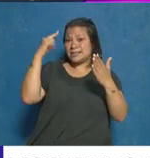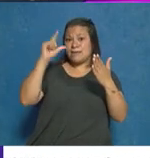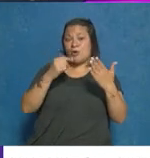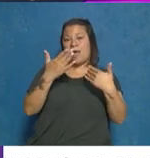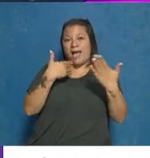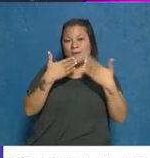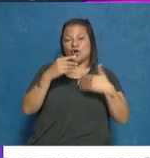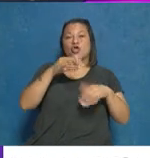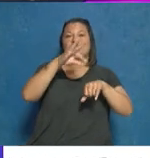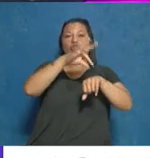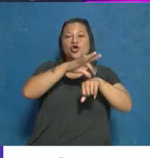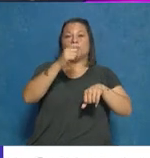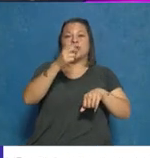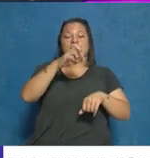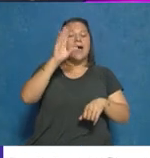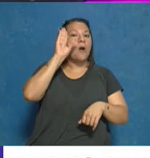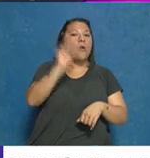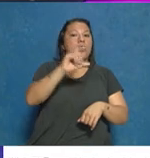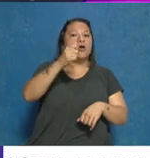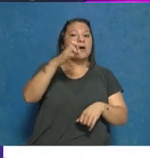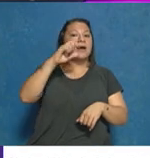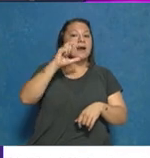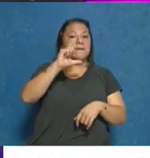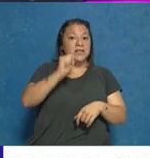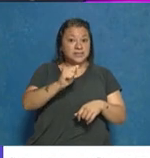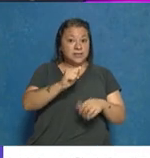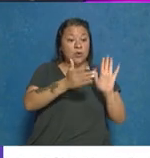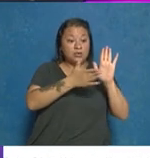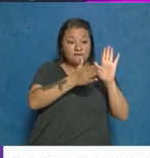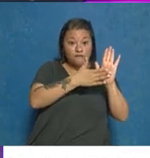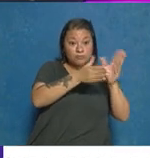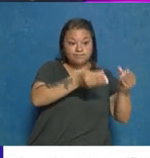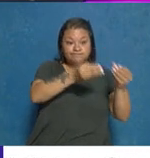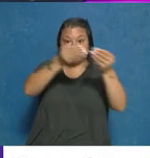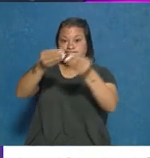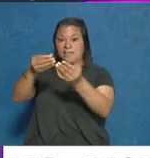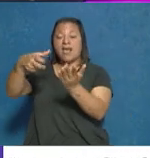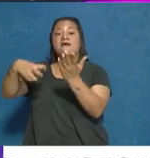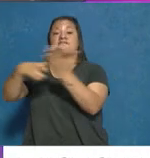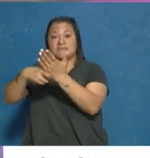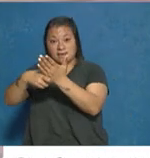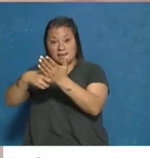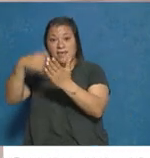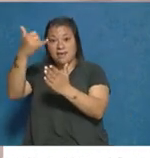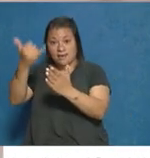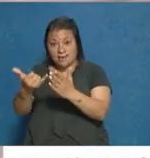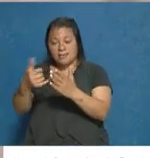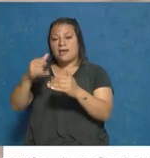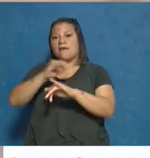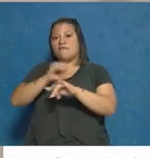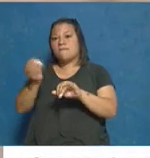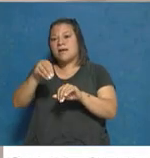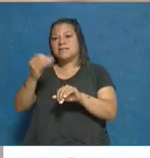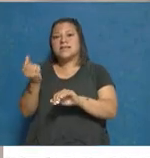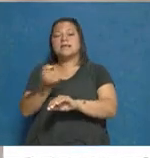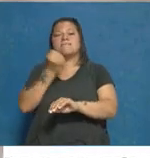doctor Capici, en definitiva cuando llegue este informe allí a la fiscalía y tenga algún dato más importante